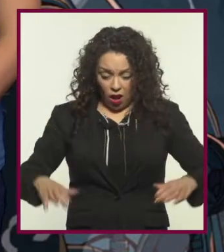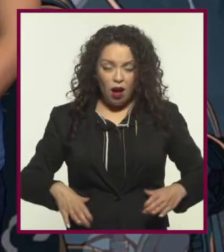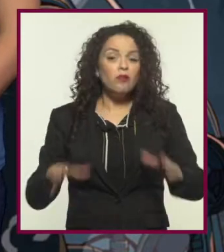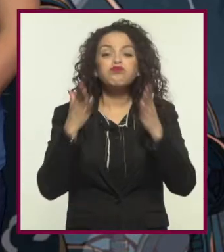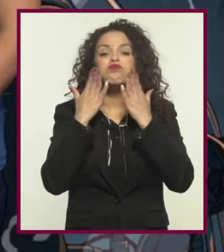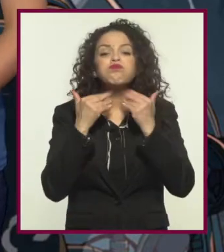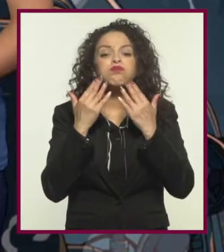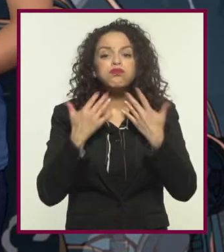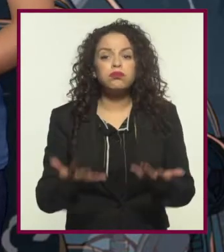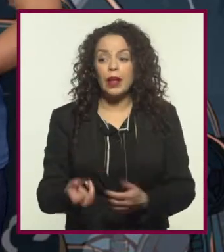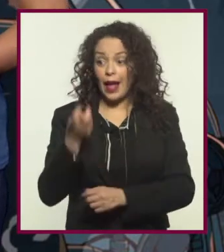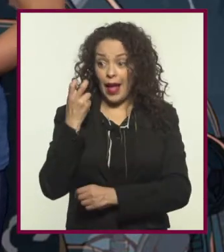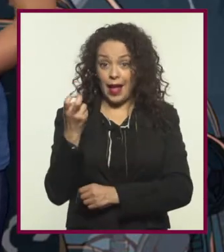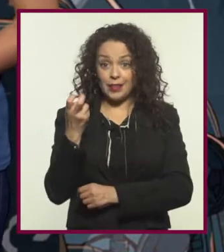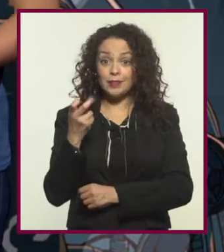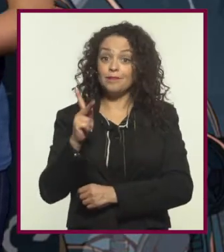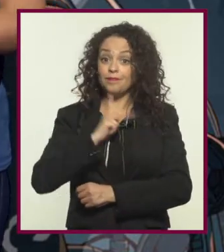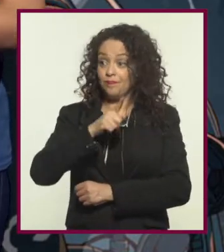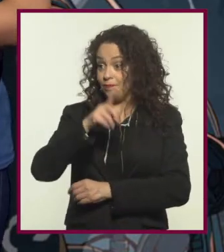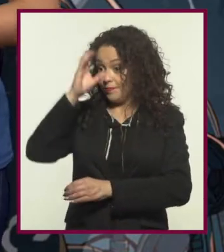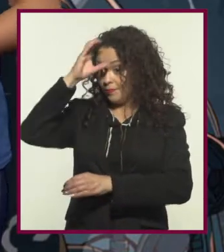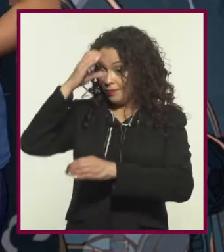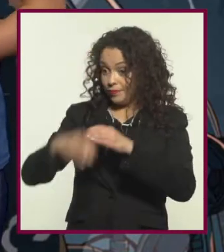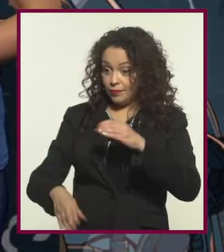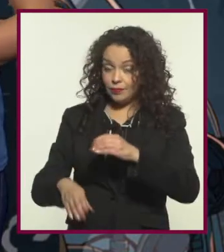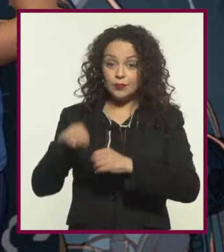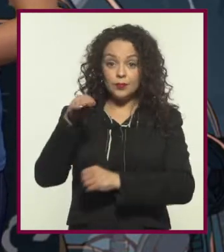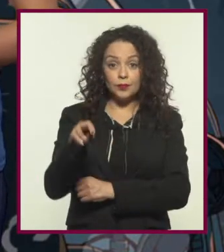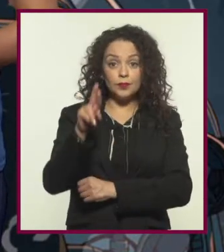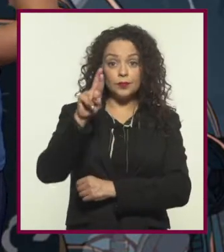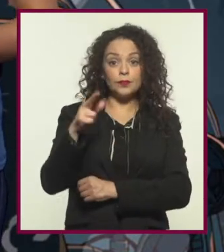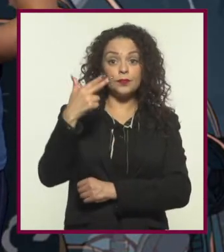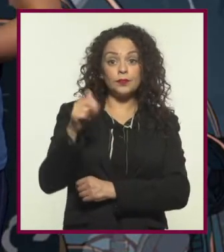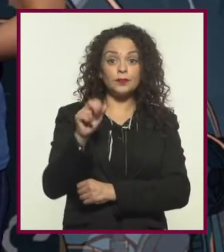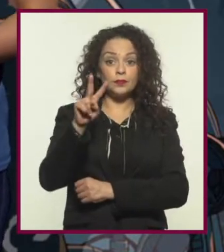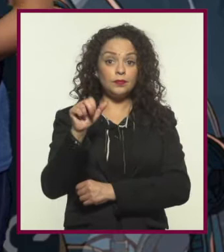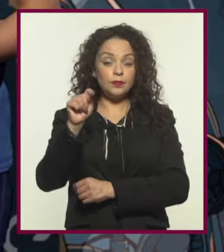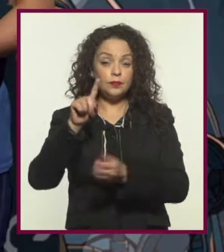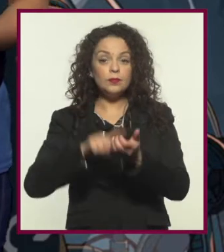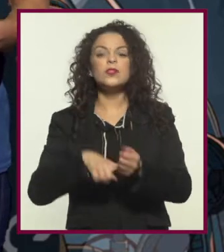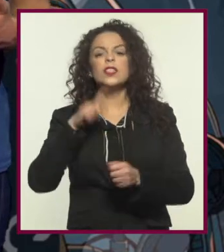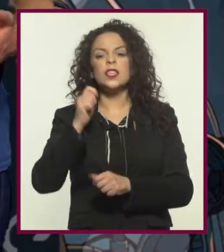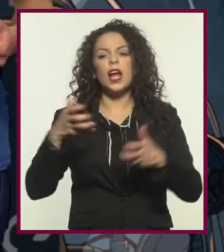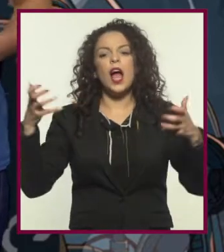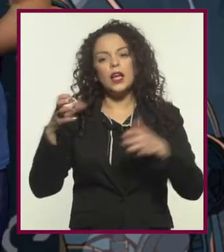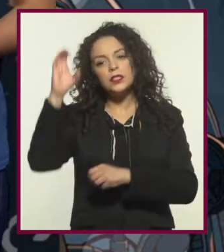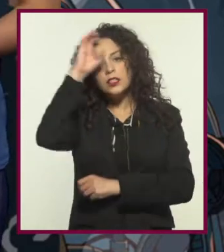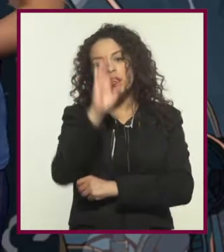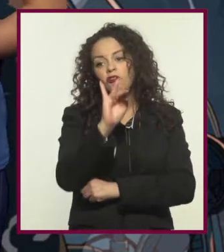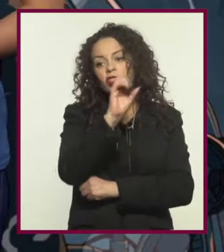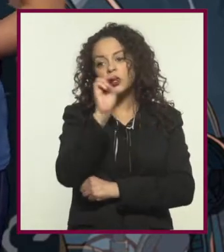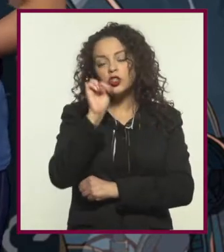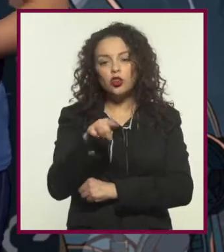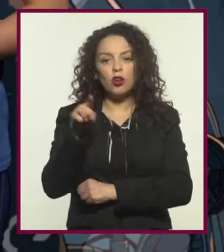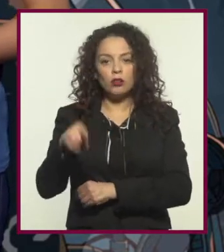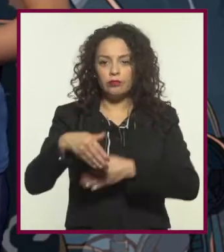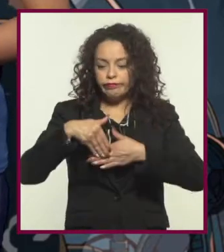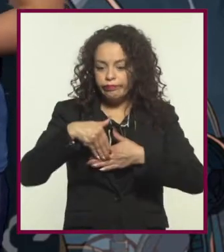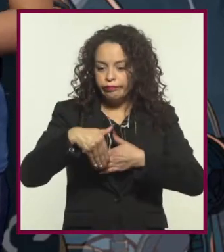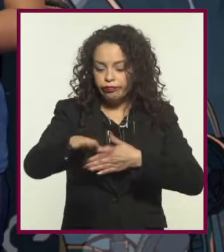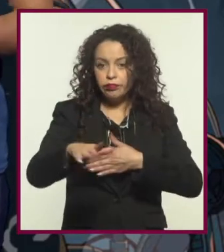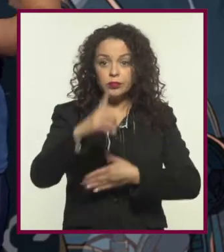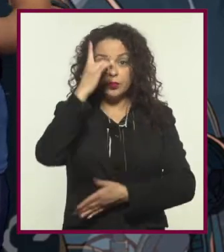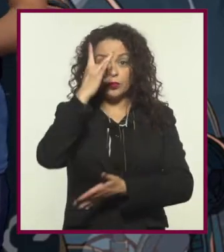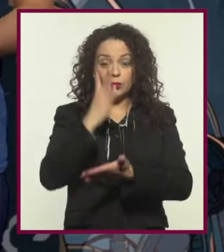física. Con esta obra, mi compadre, Mr. Habat, inició toda una corriente de la ciencia ficción,